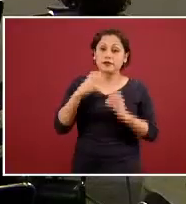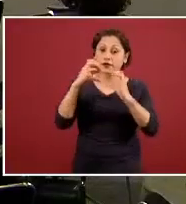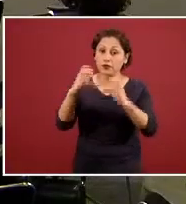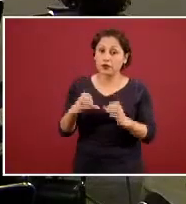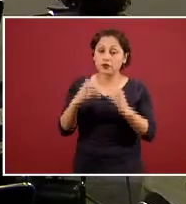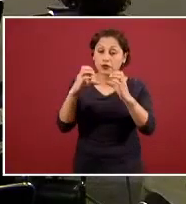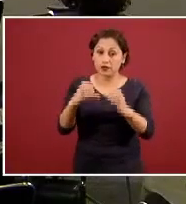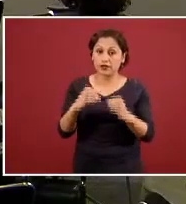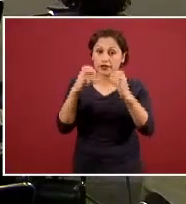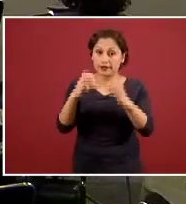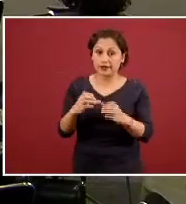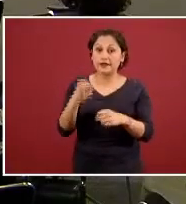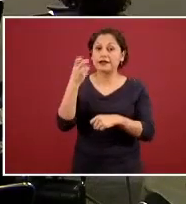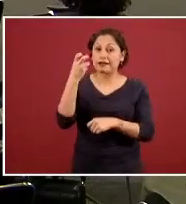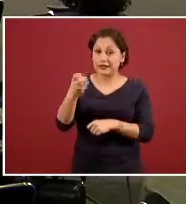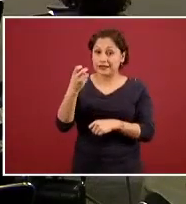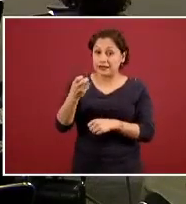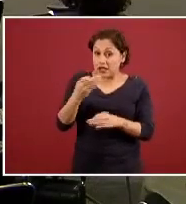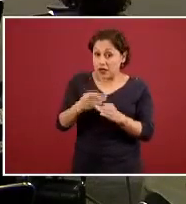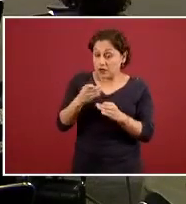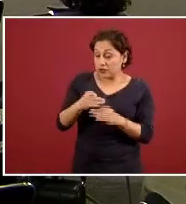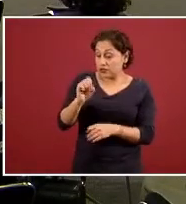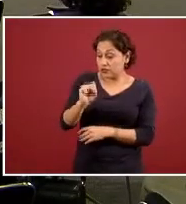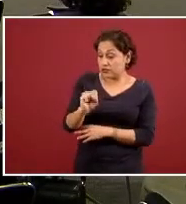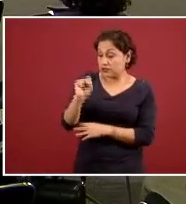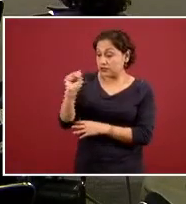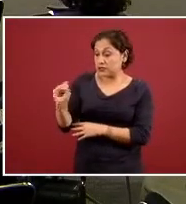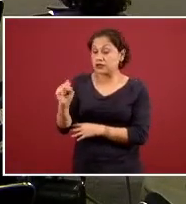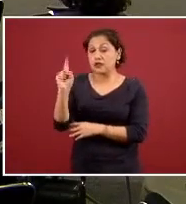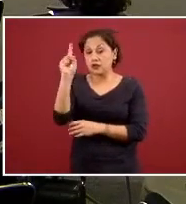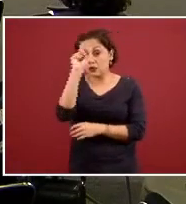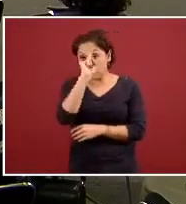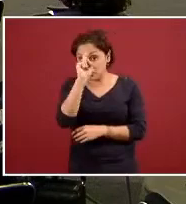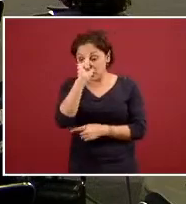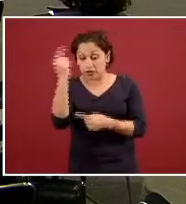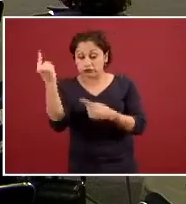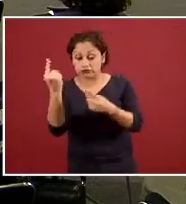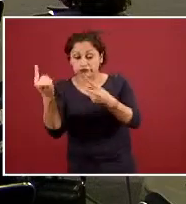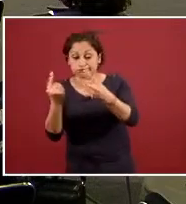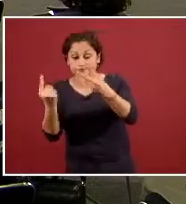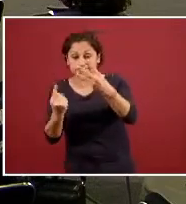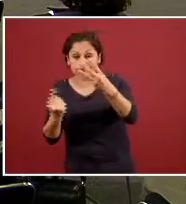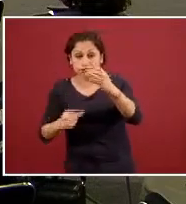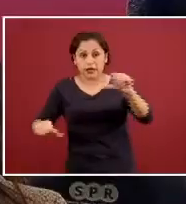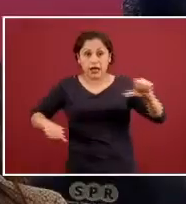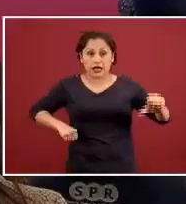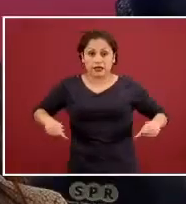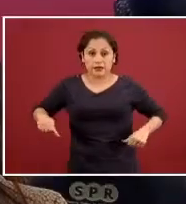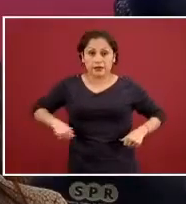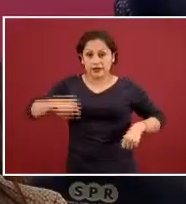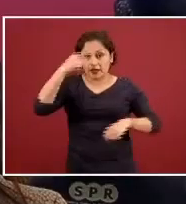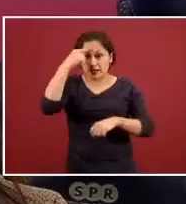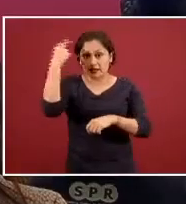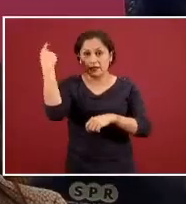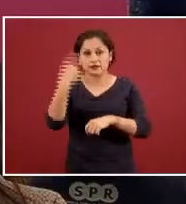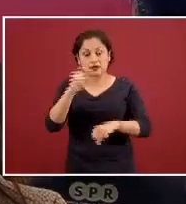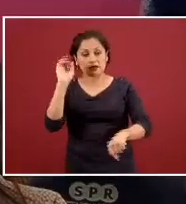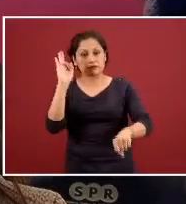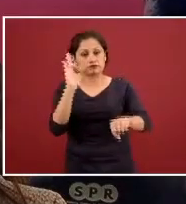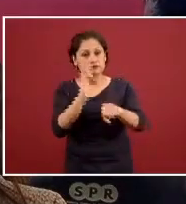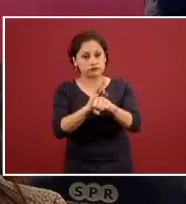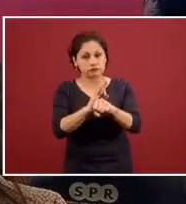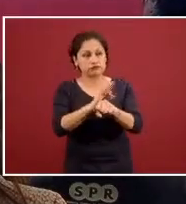virtud de la estrategia que ha tenido la Secretaría de Salud hemos actuado con mucha prudencia buscando un equilibrio entre proteger